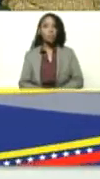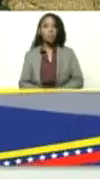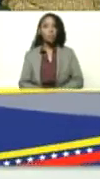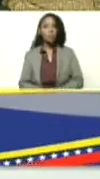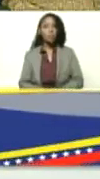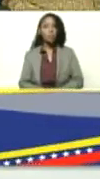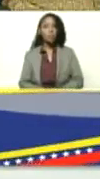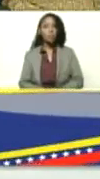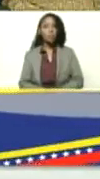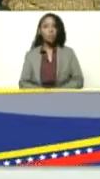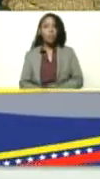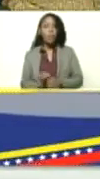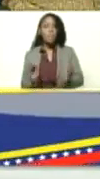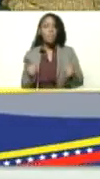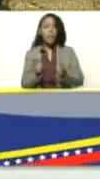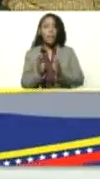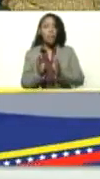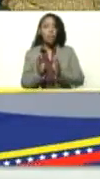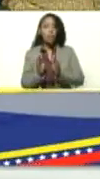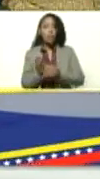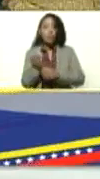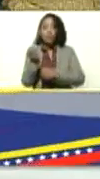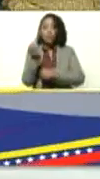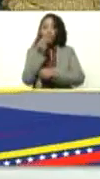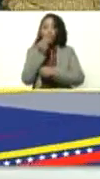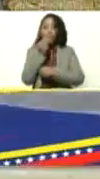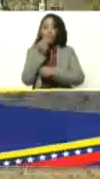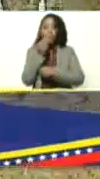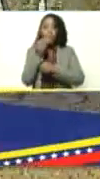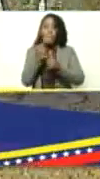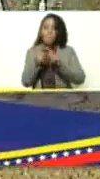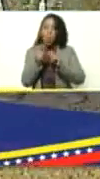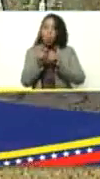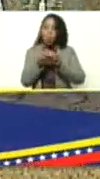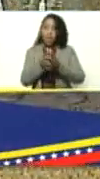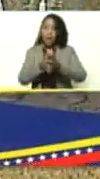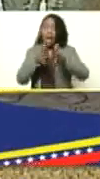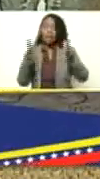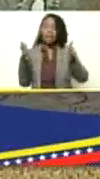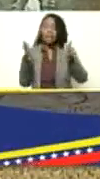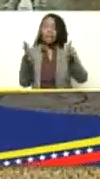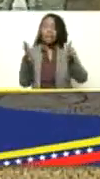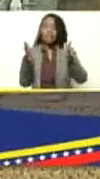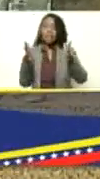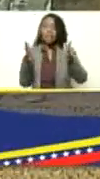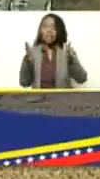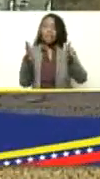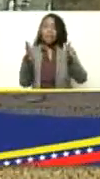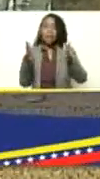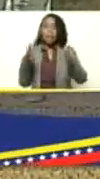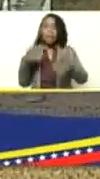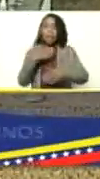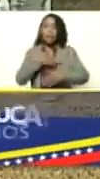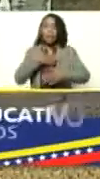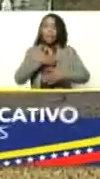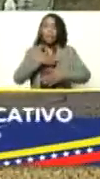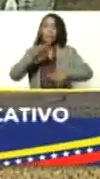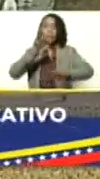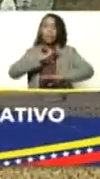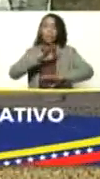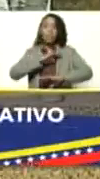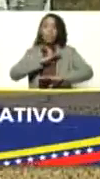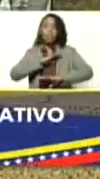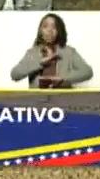Pequeños, rumiantes, pero grandes, en bondades, en beneficios,